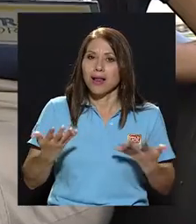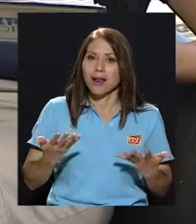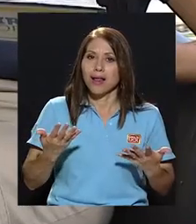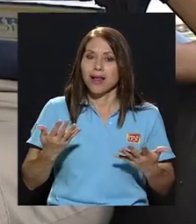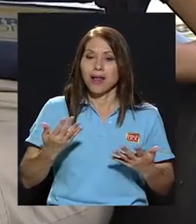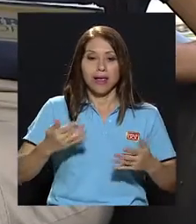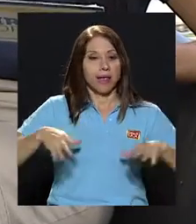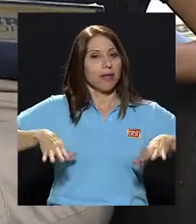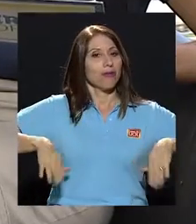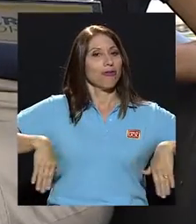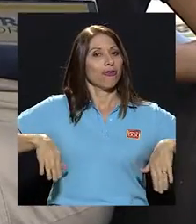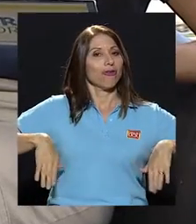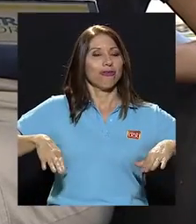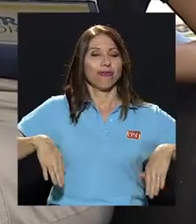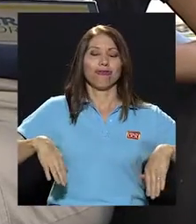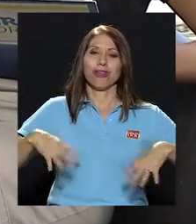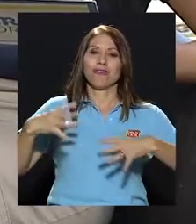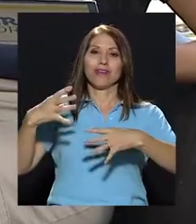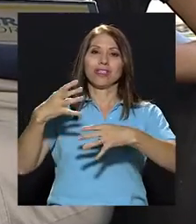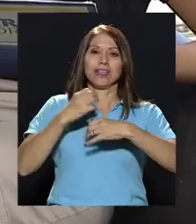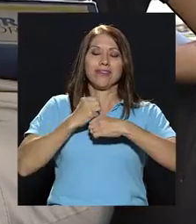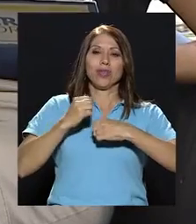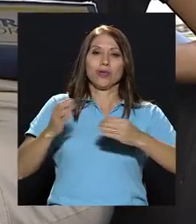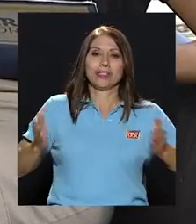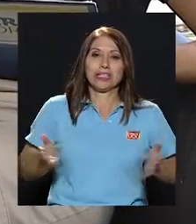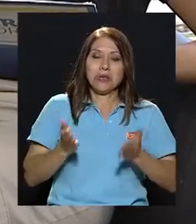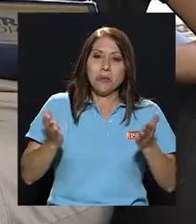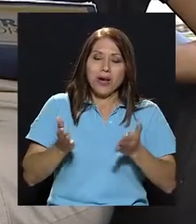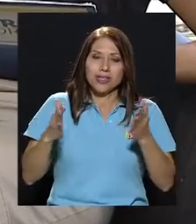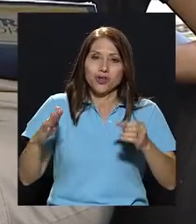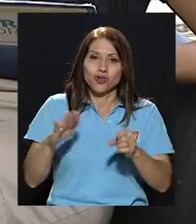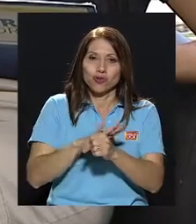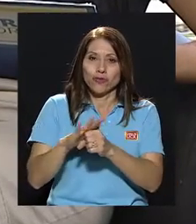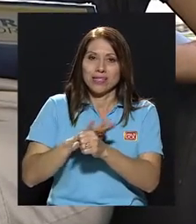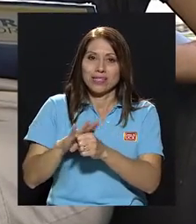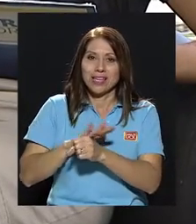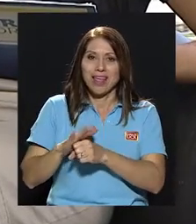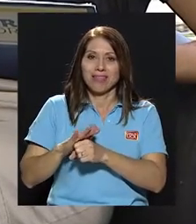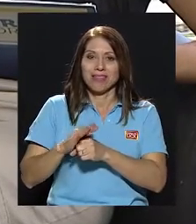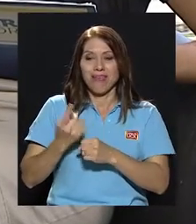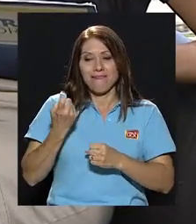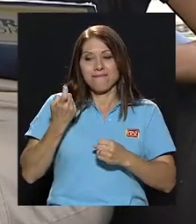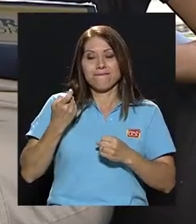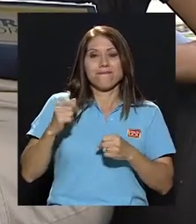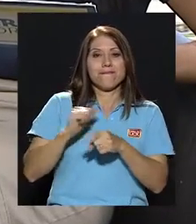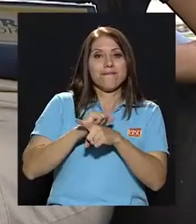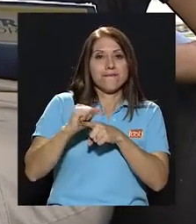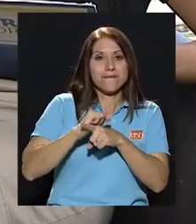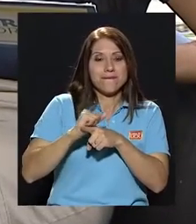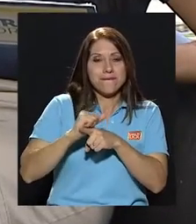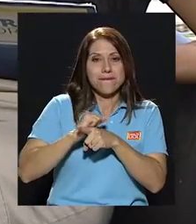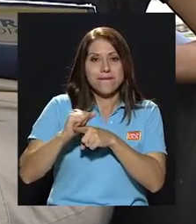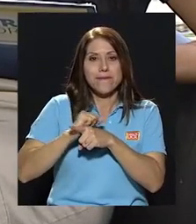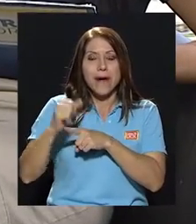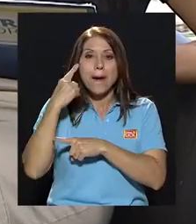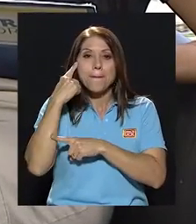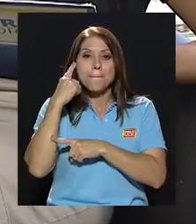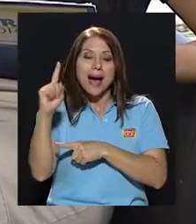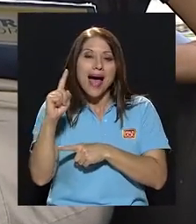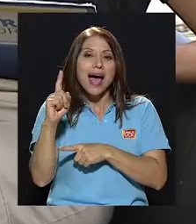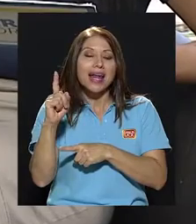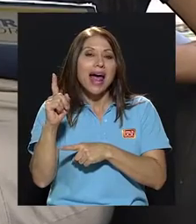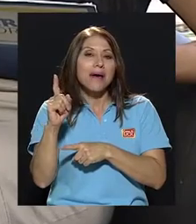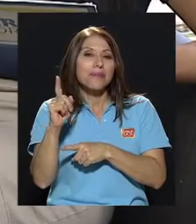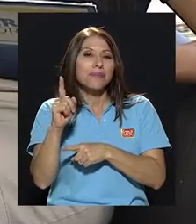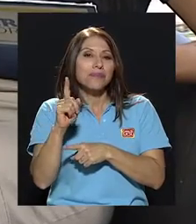Bueno, que no hemos recibido la suficiente estimulación, la suficiente práctica o entrenamiento para